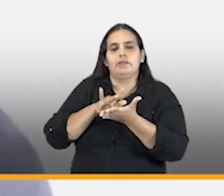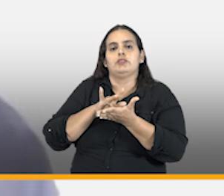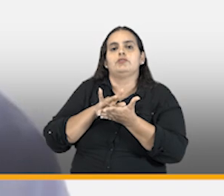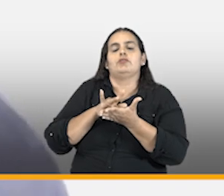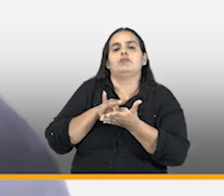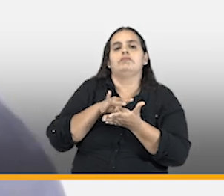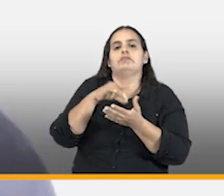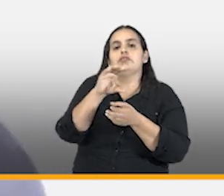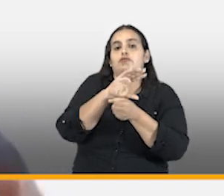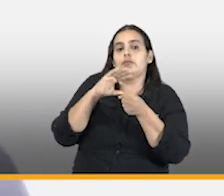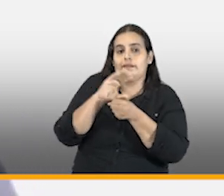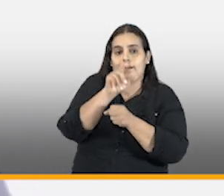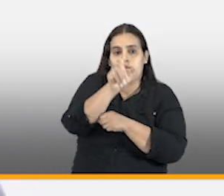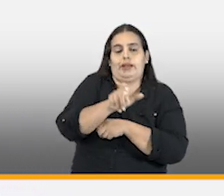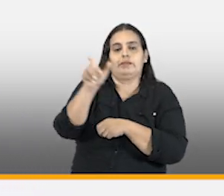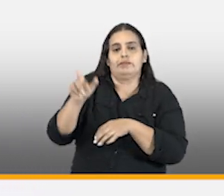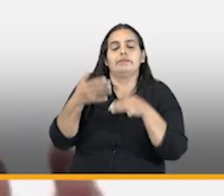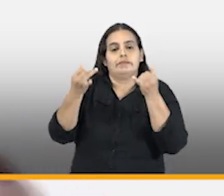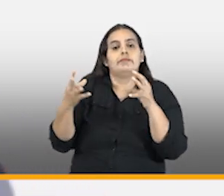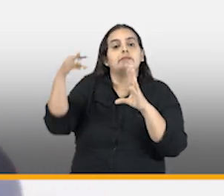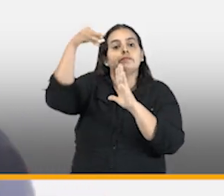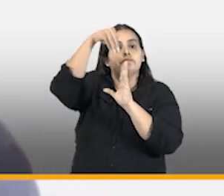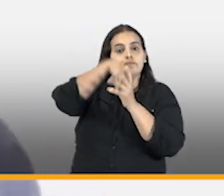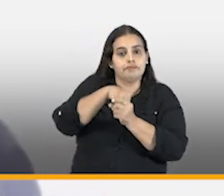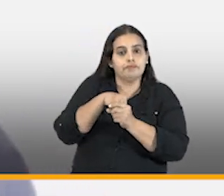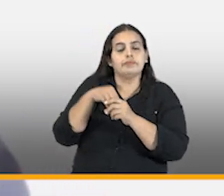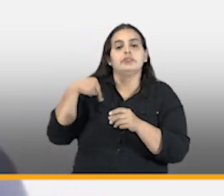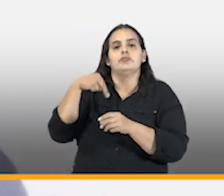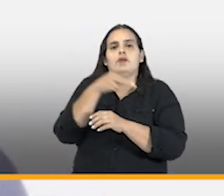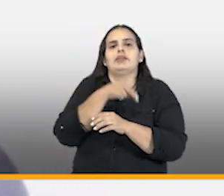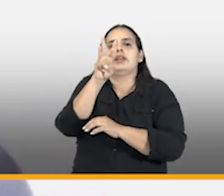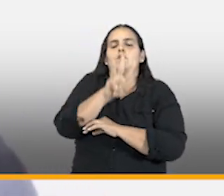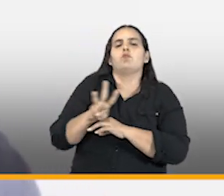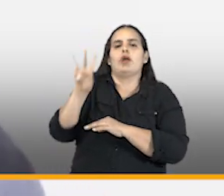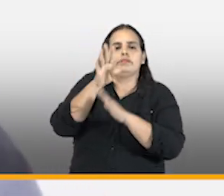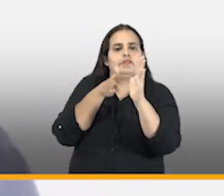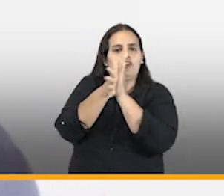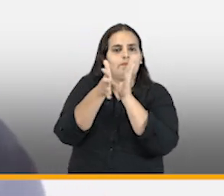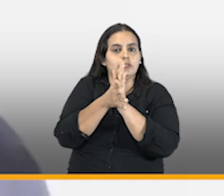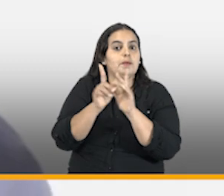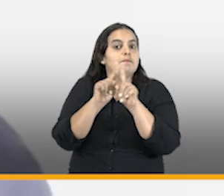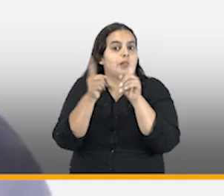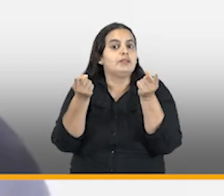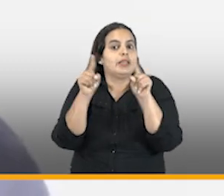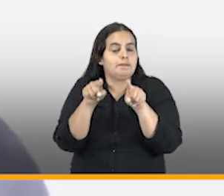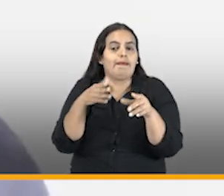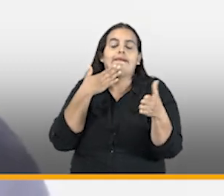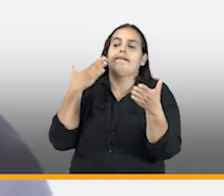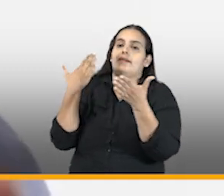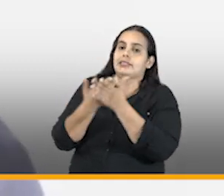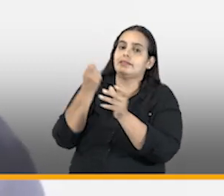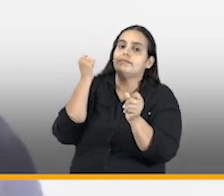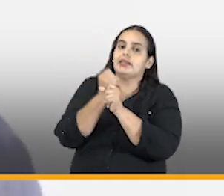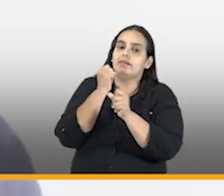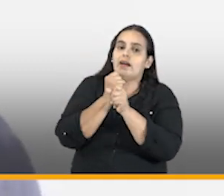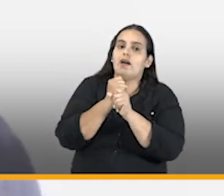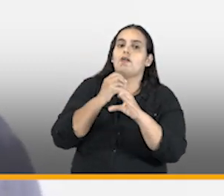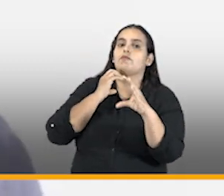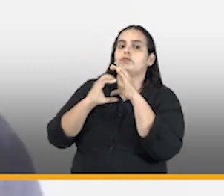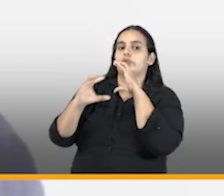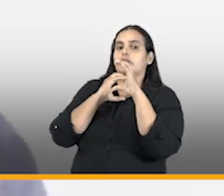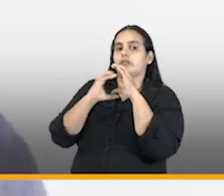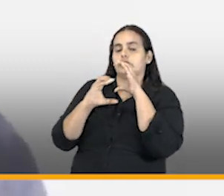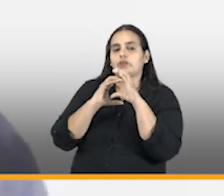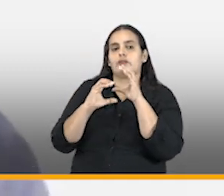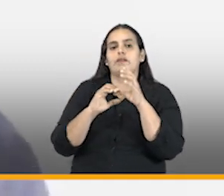y la información que incluimos dentro de nuestra página web pero también gracias al trabajo de comunicaciones